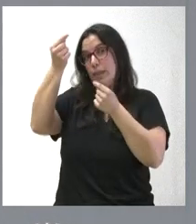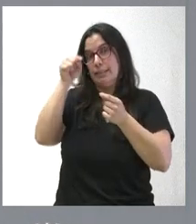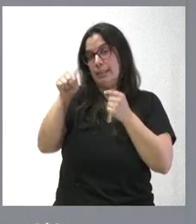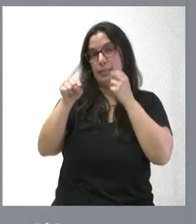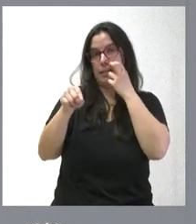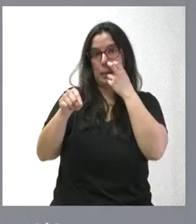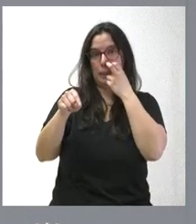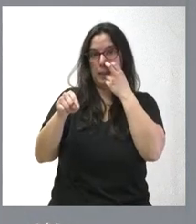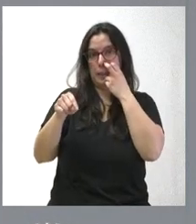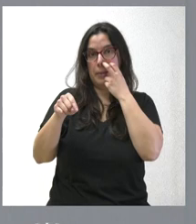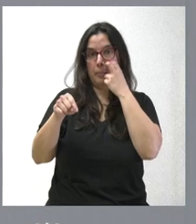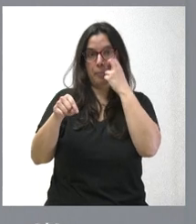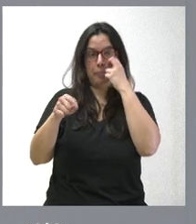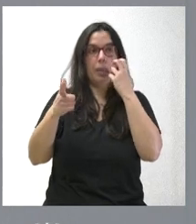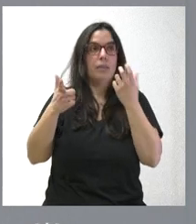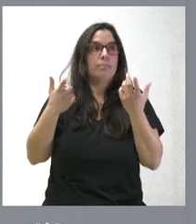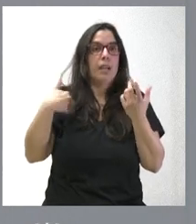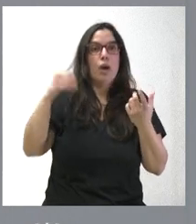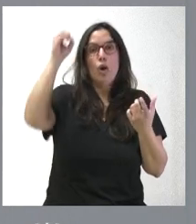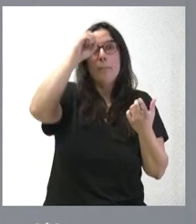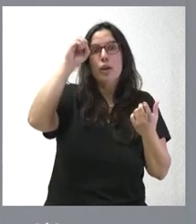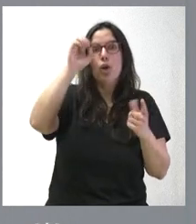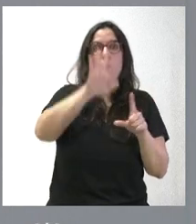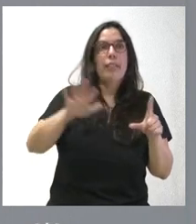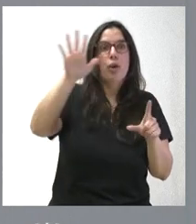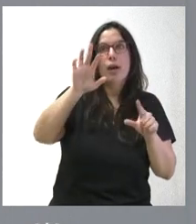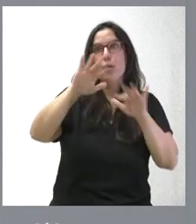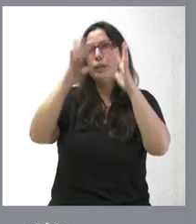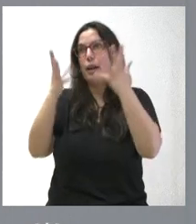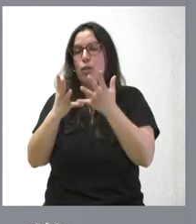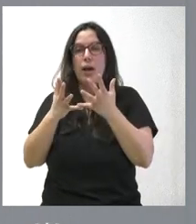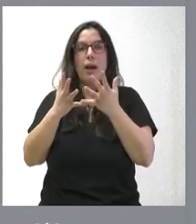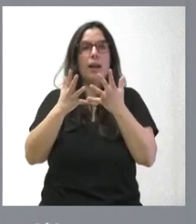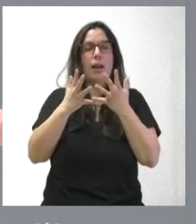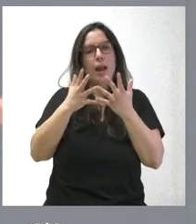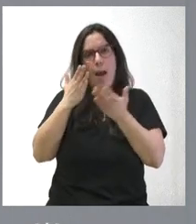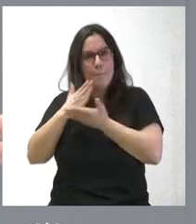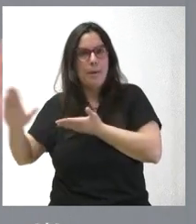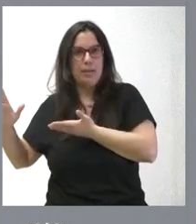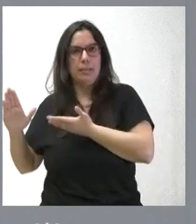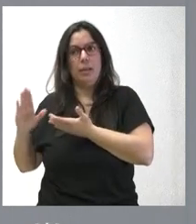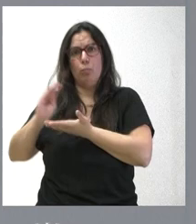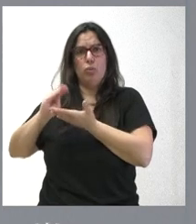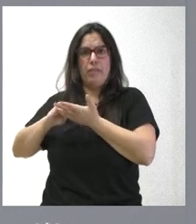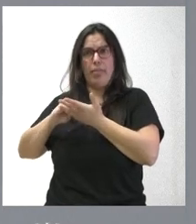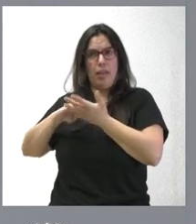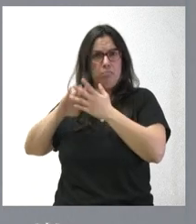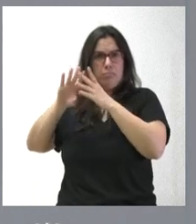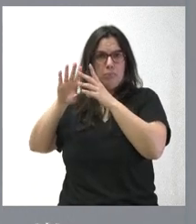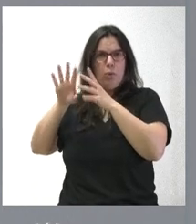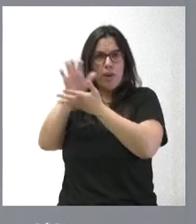valoraciones nacionales e internacionales que se realizan sobre los servicios públicos de Castilla y León y que en muchos casos son públicos y que ustedes conocen,